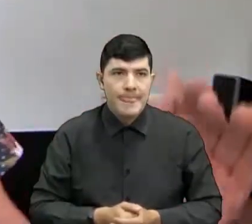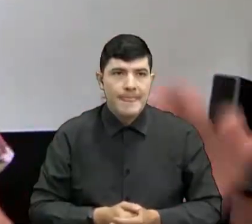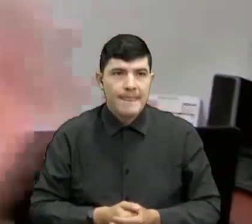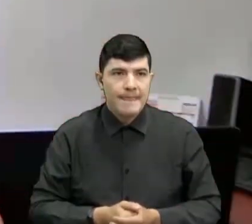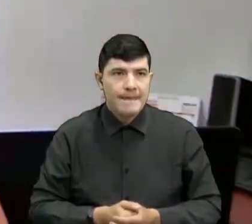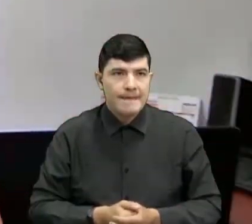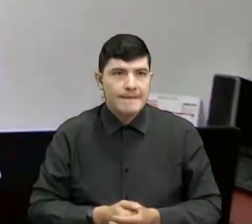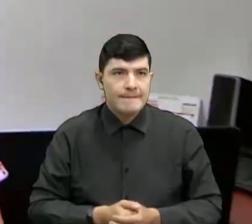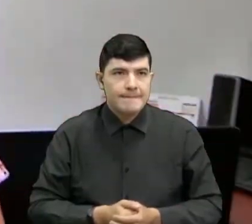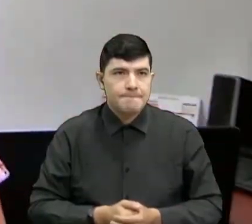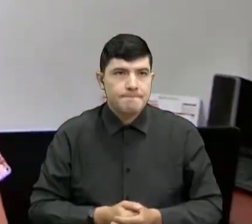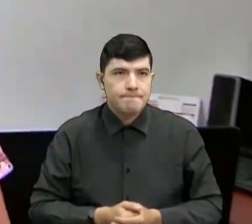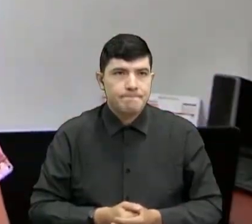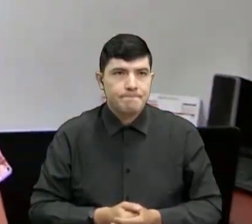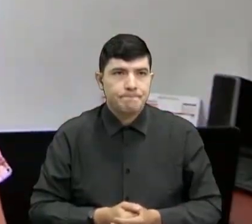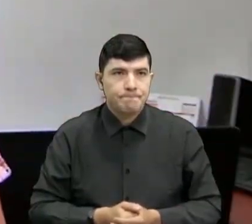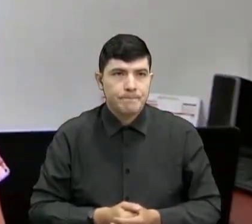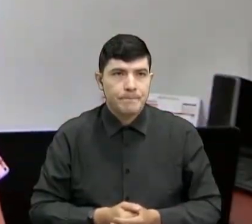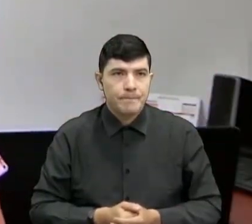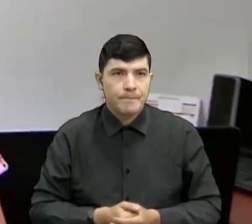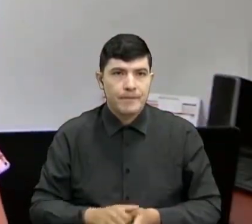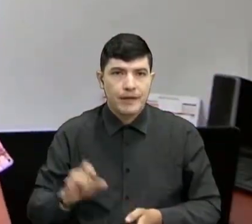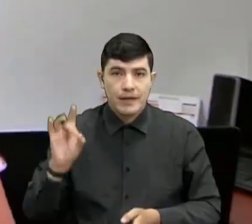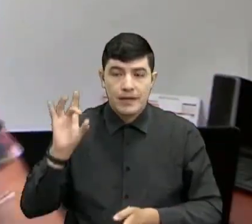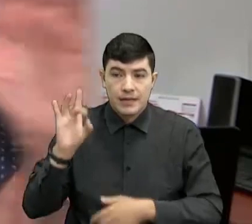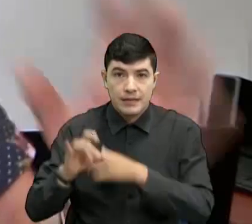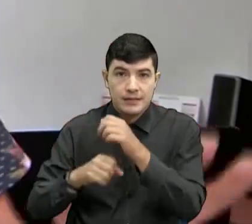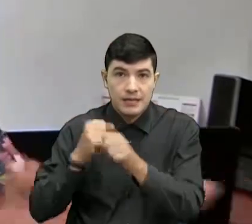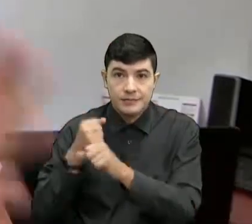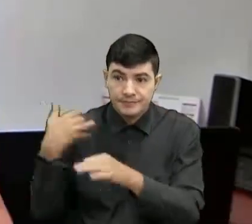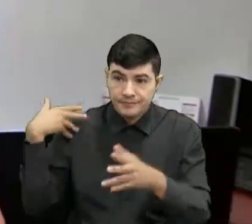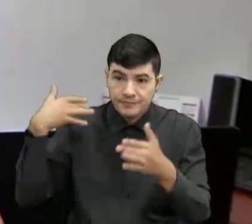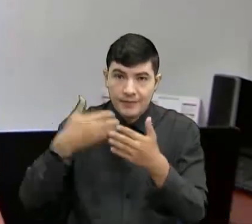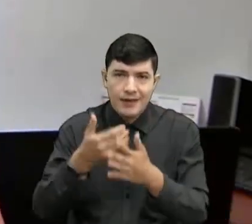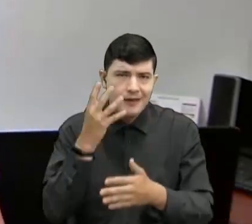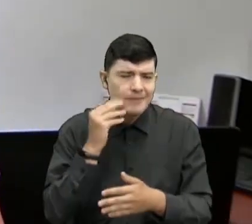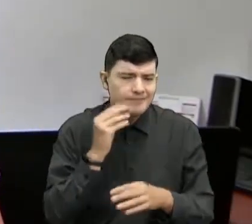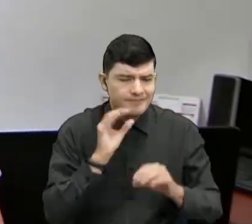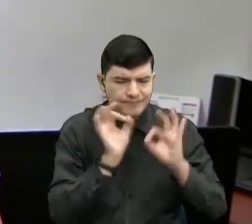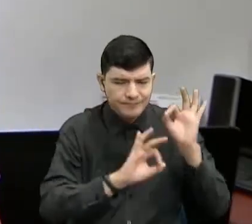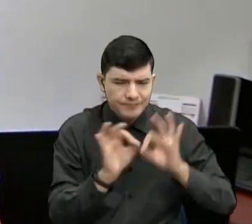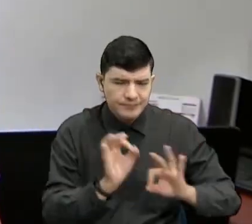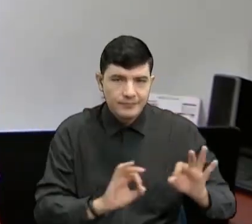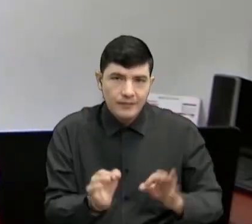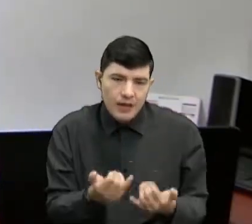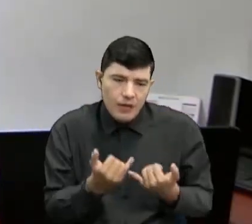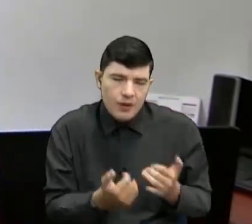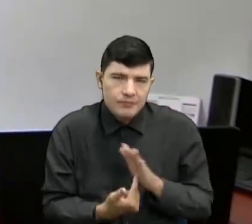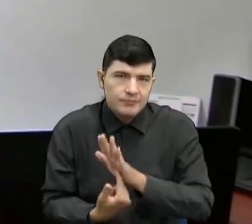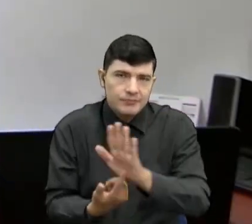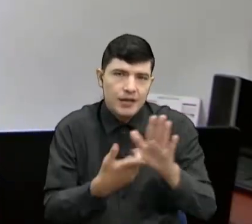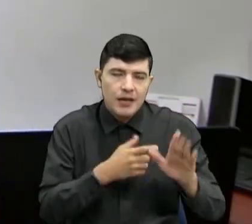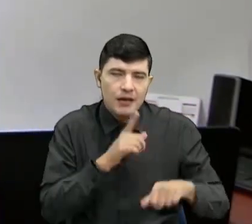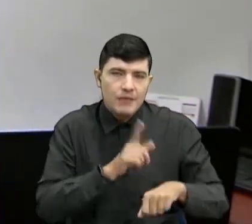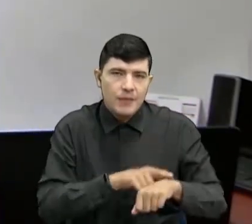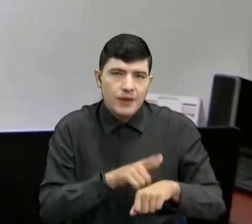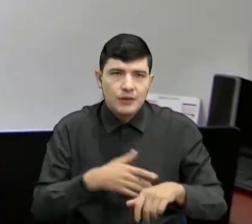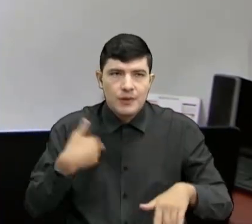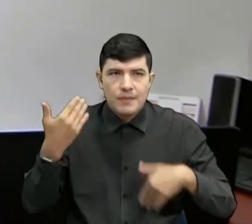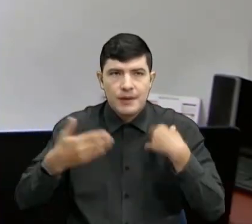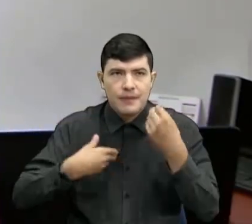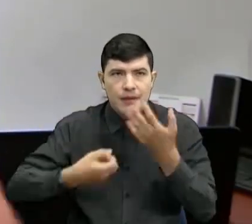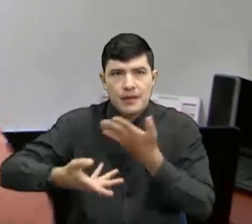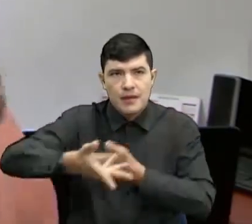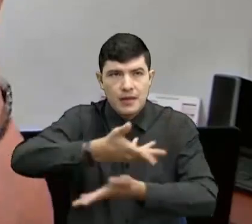mis 15 años, poder organizar y salir a darles este momento de alegría y poder